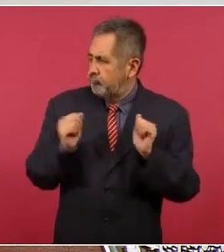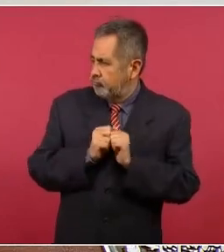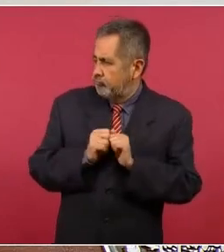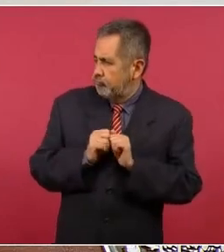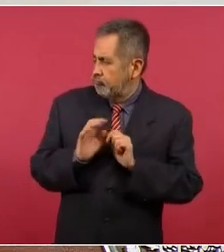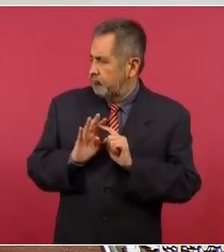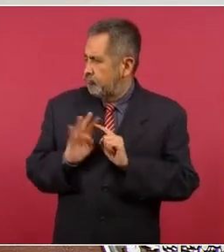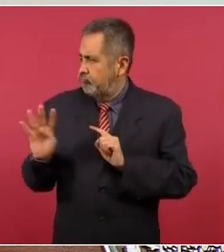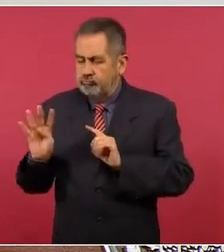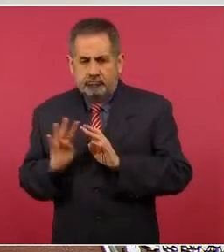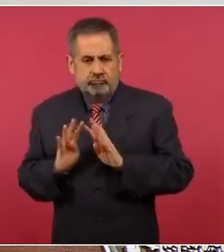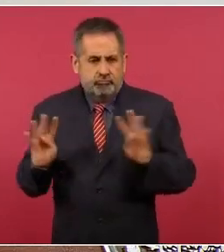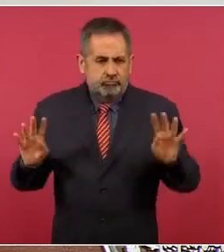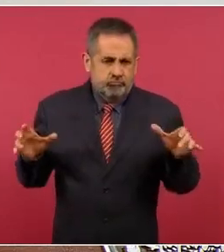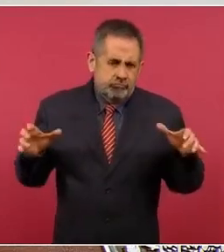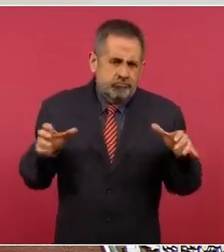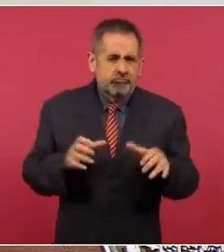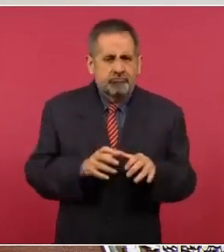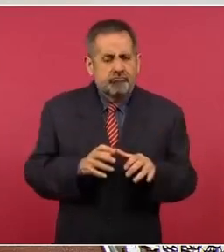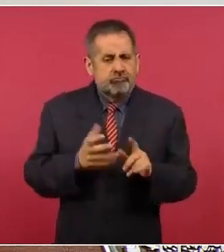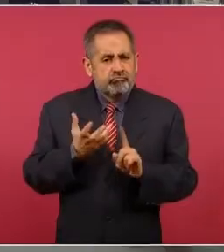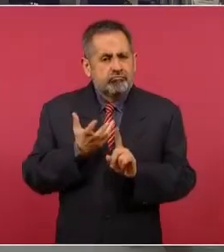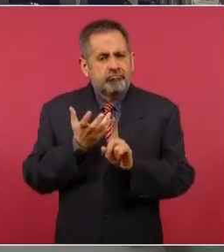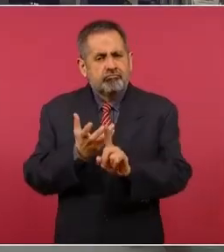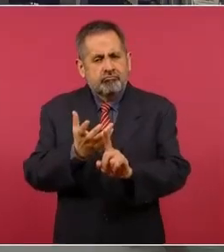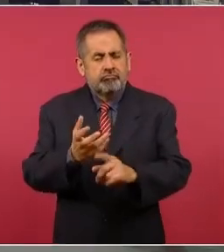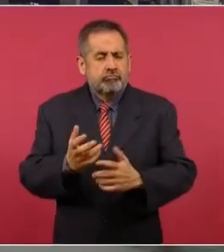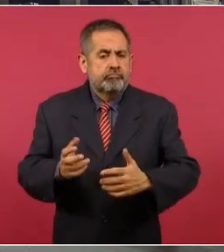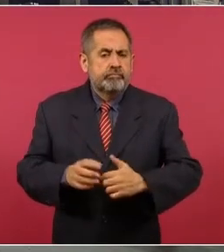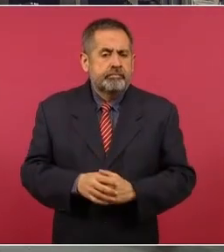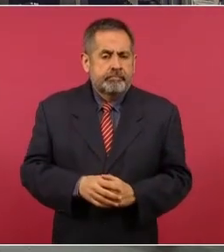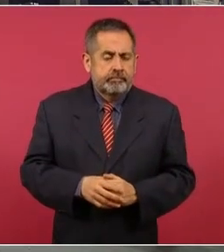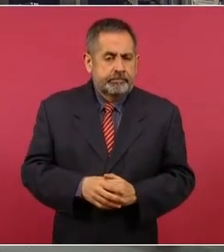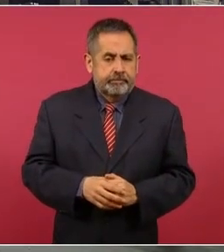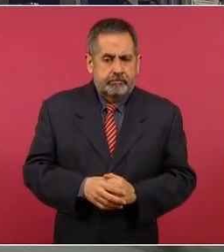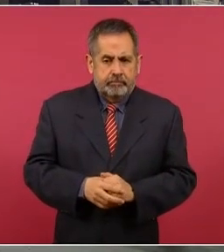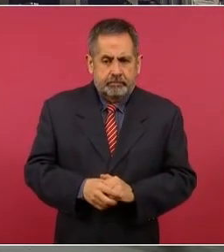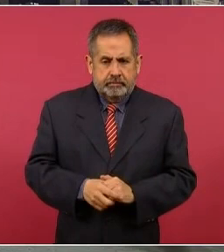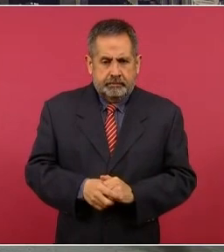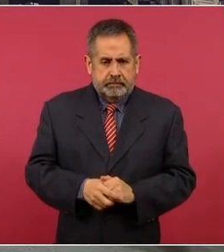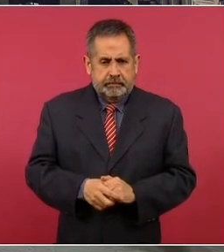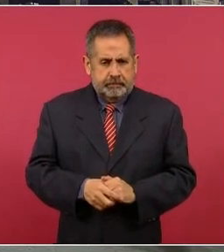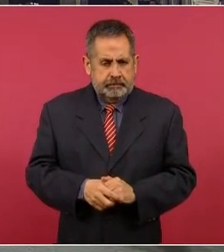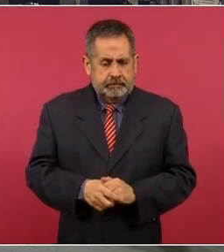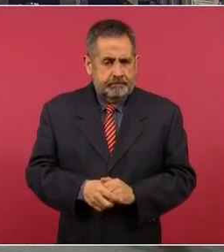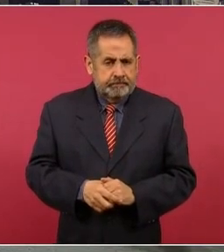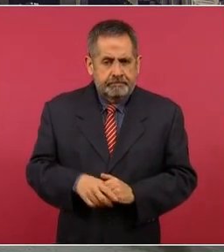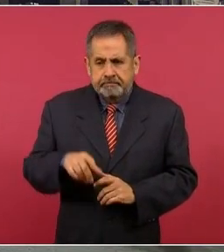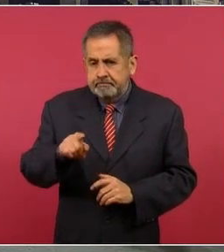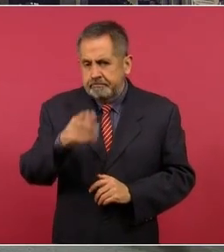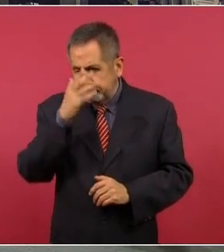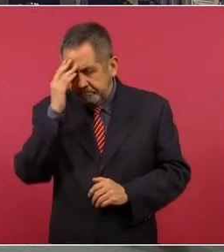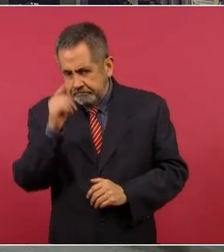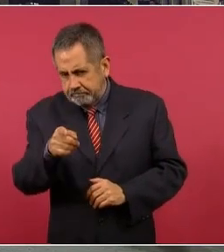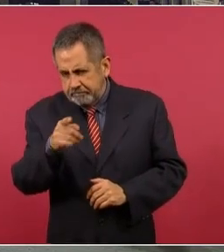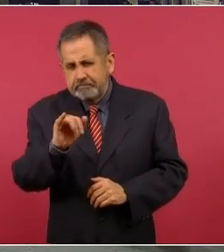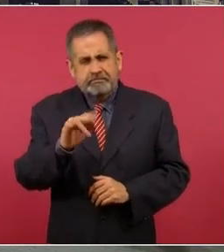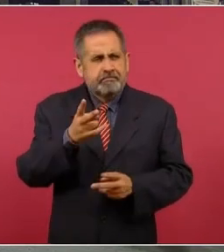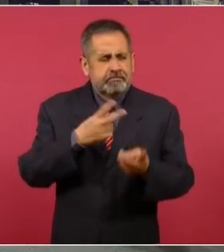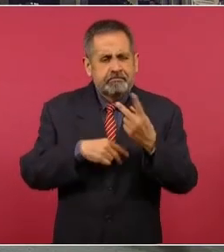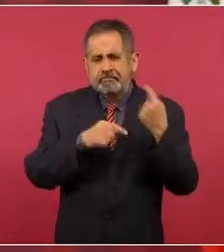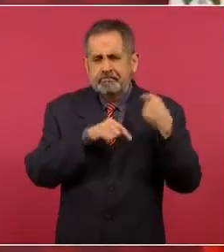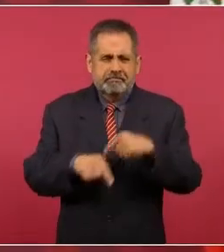no sé todavía, de todas maneras sí va a estar